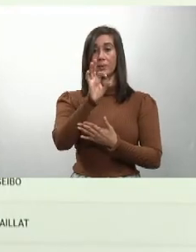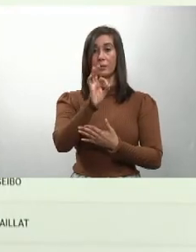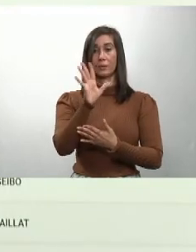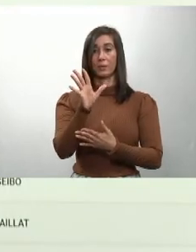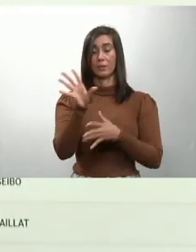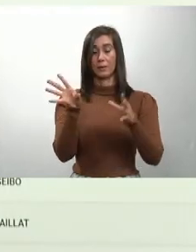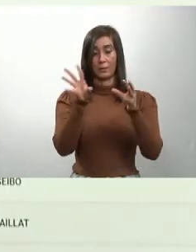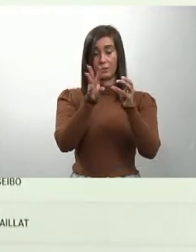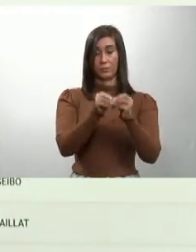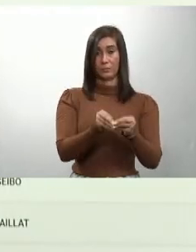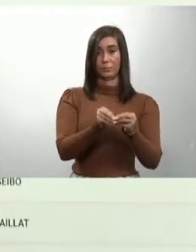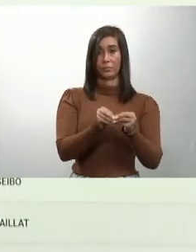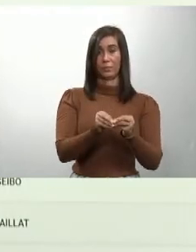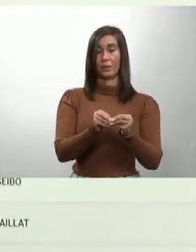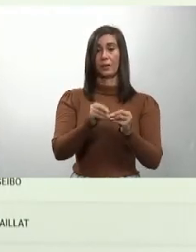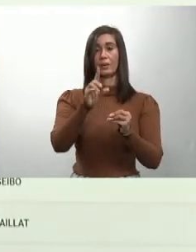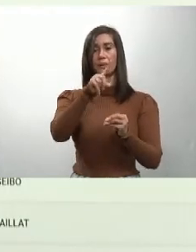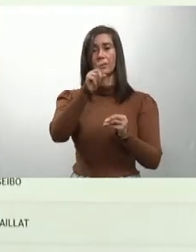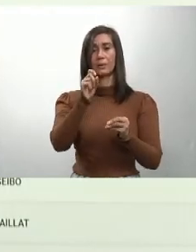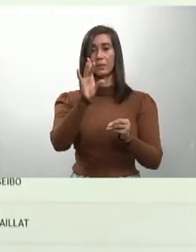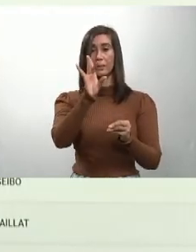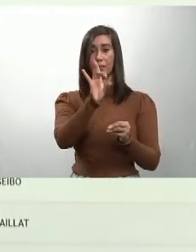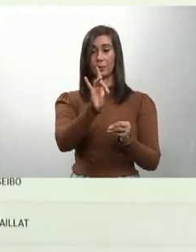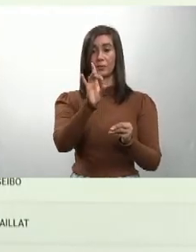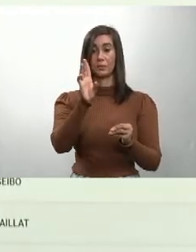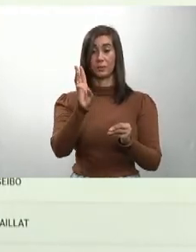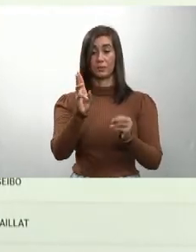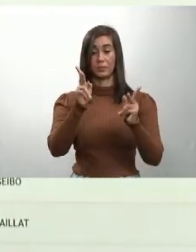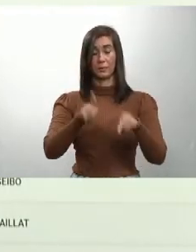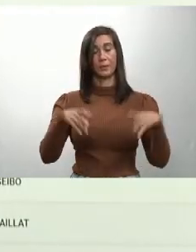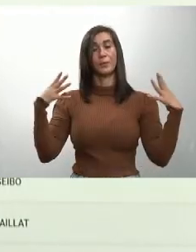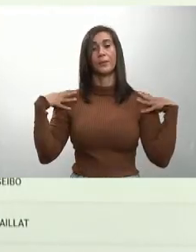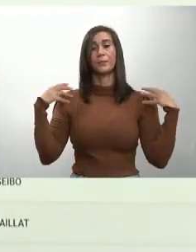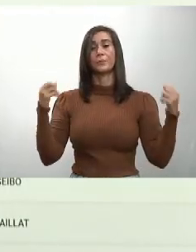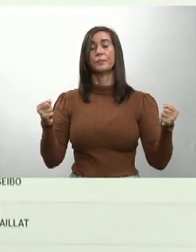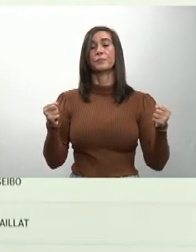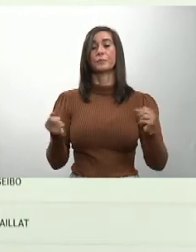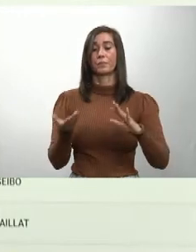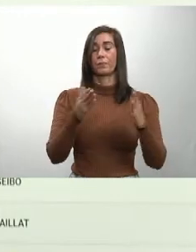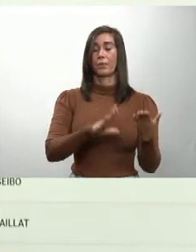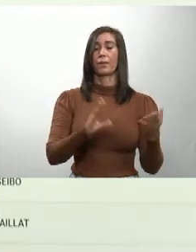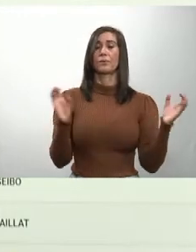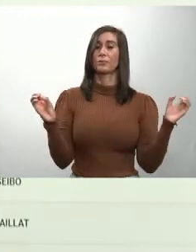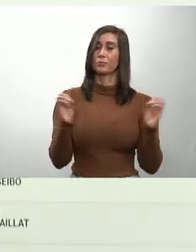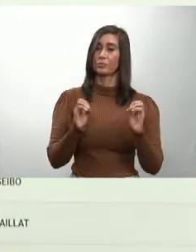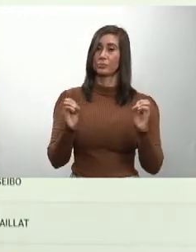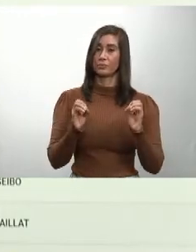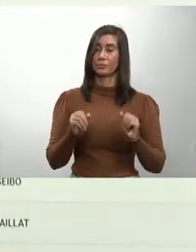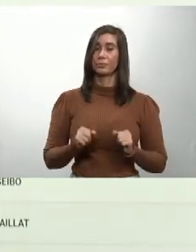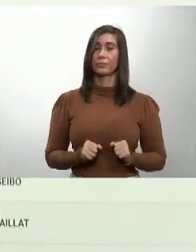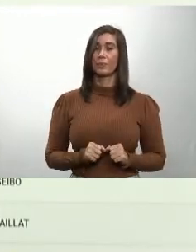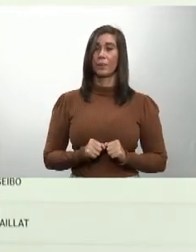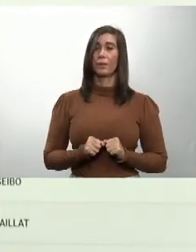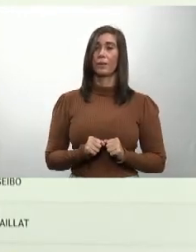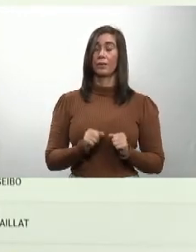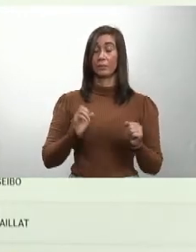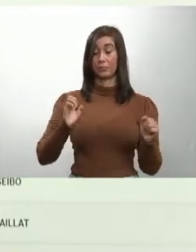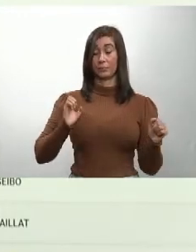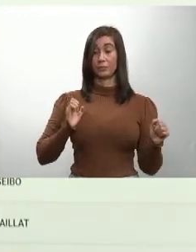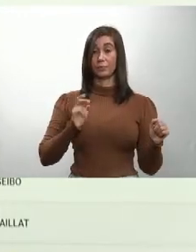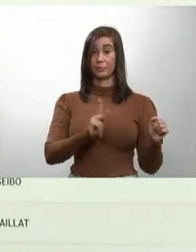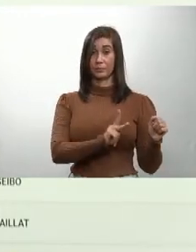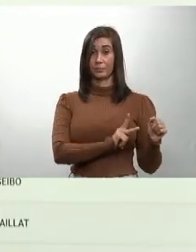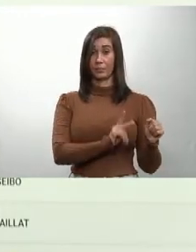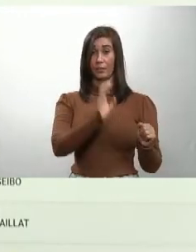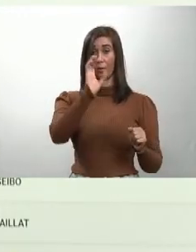acumulados, 186 recuperados, 0 fallecimientos. Elías Piña,